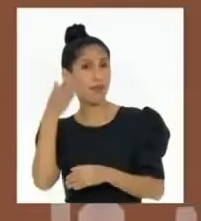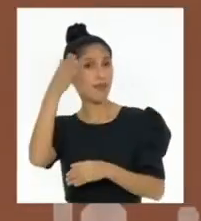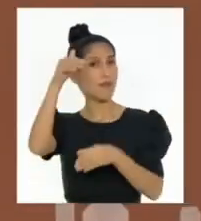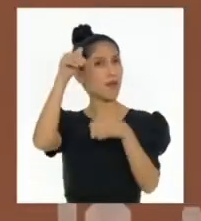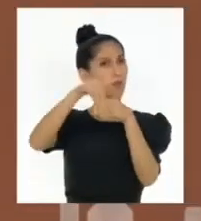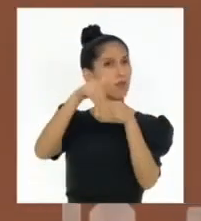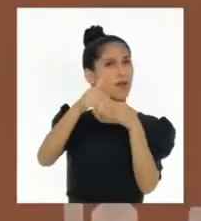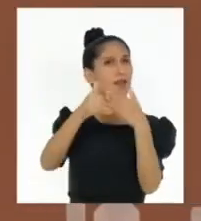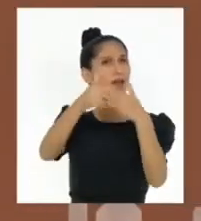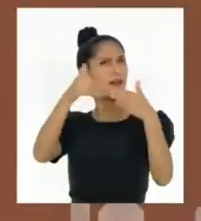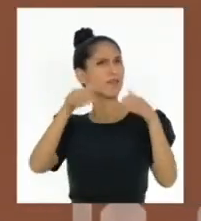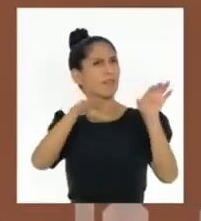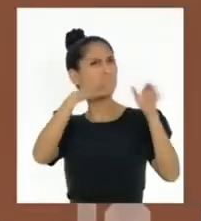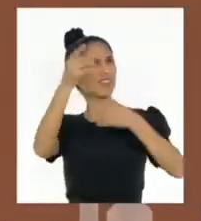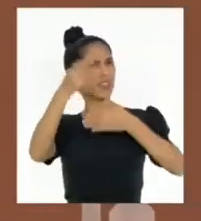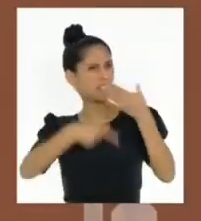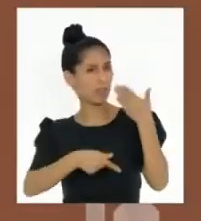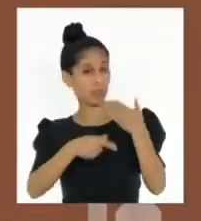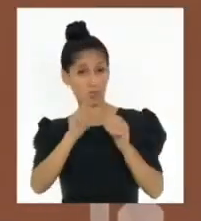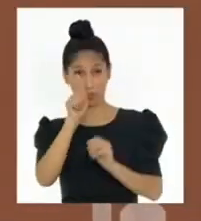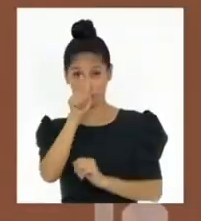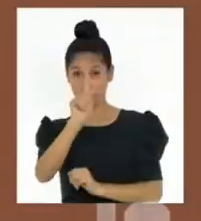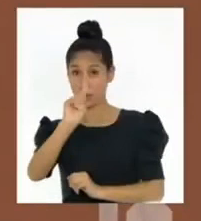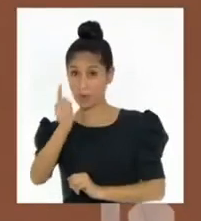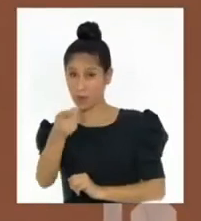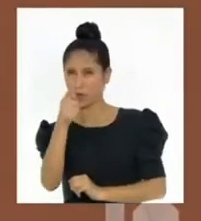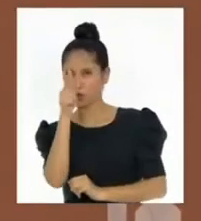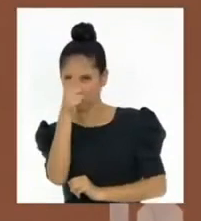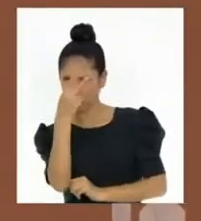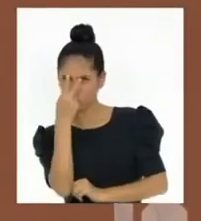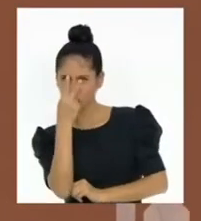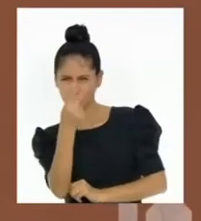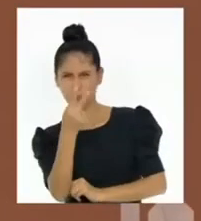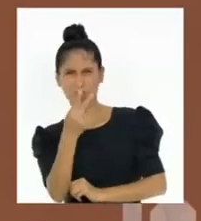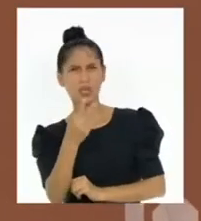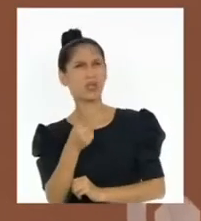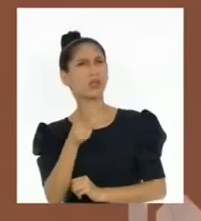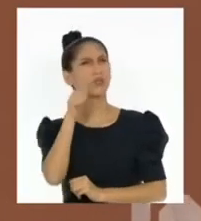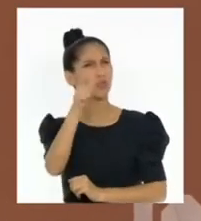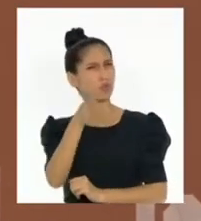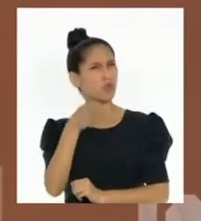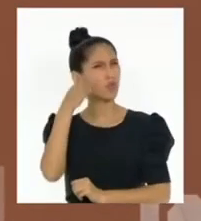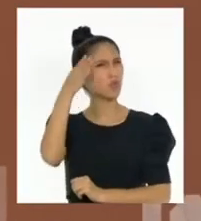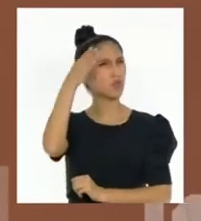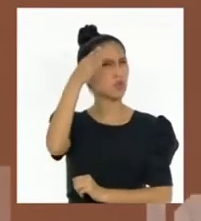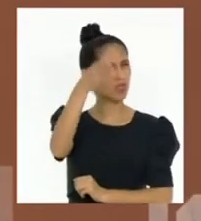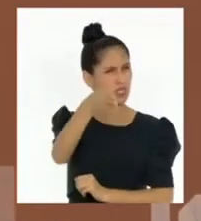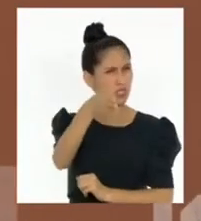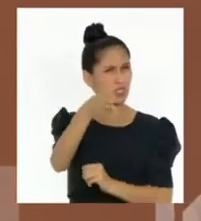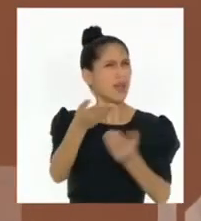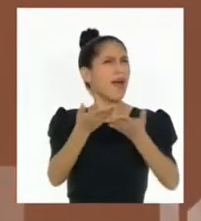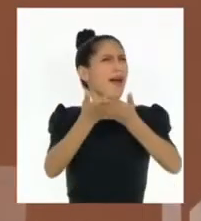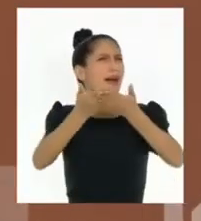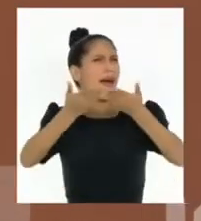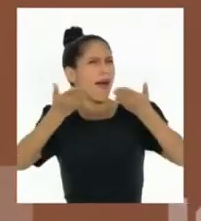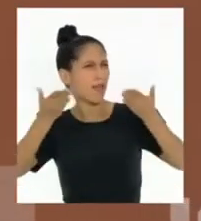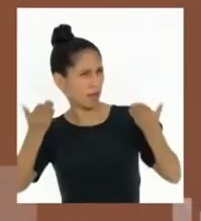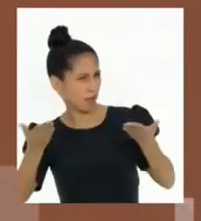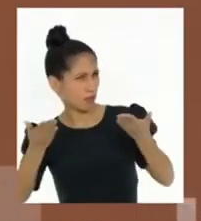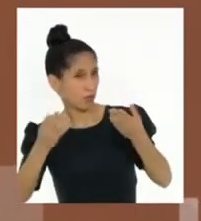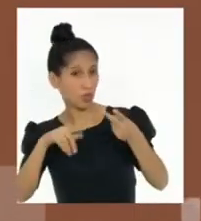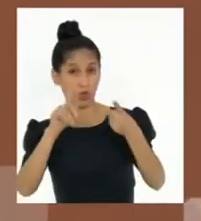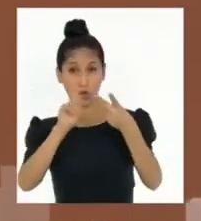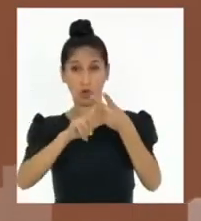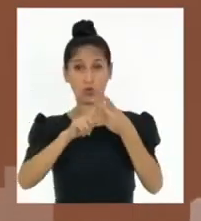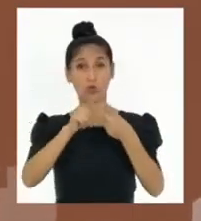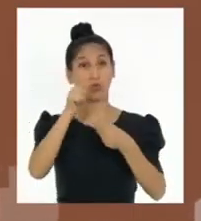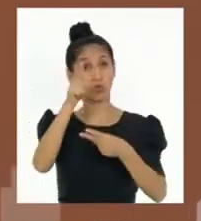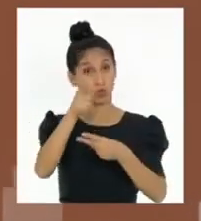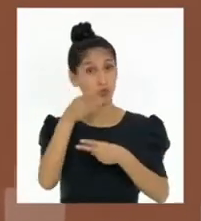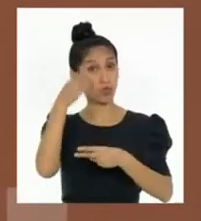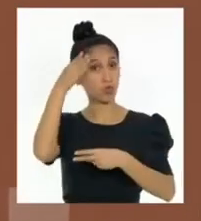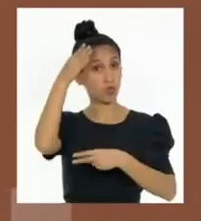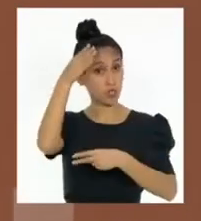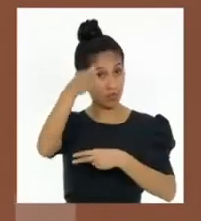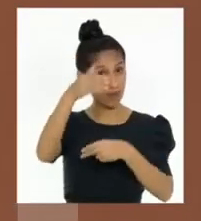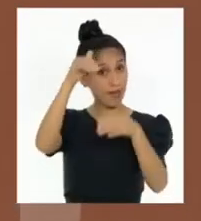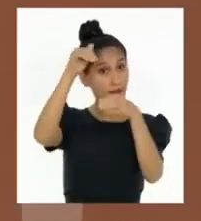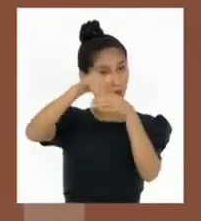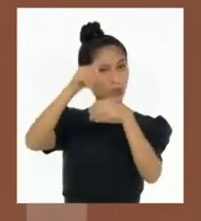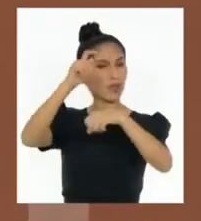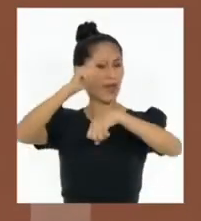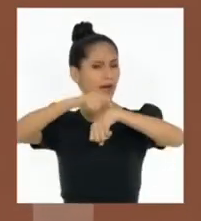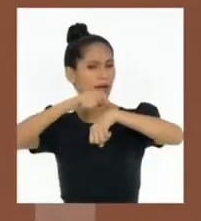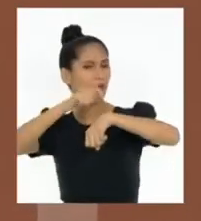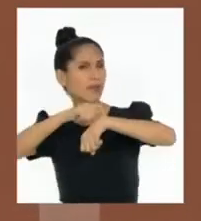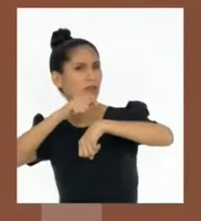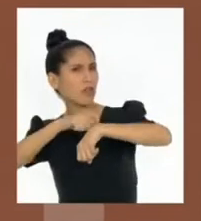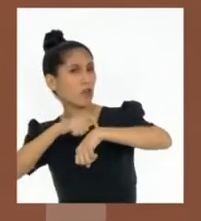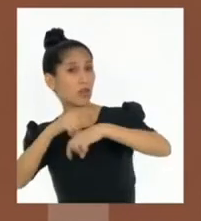Averigua cuál es tu local de votación. Acude a votar en el horario que recomienda la ONDE. Colabora con el